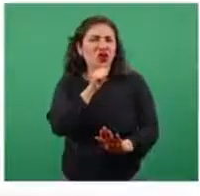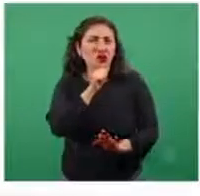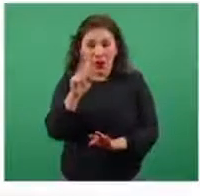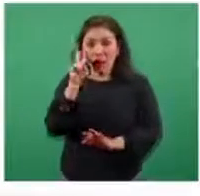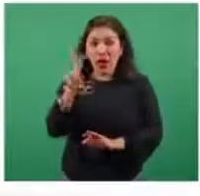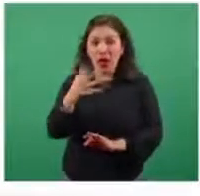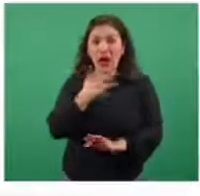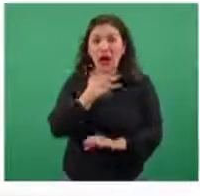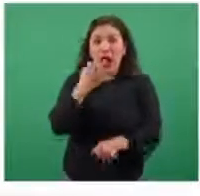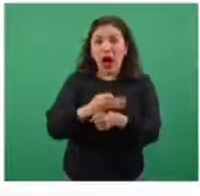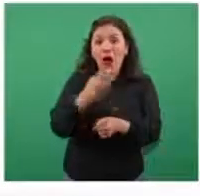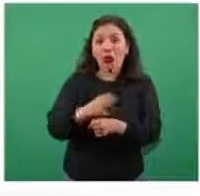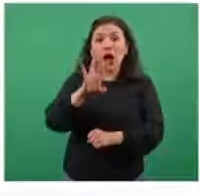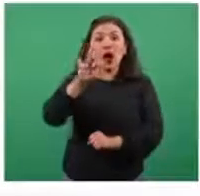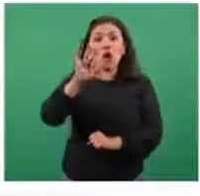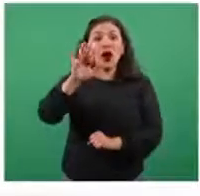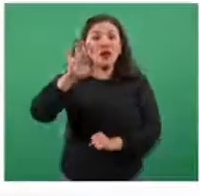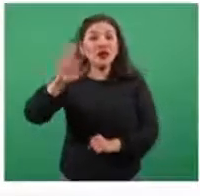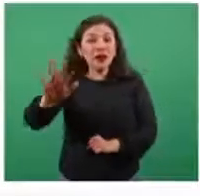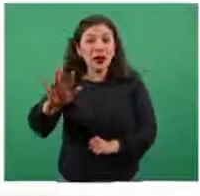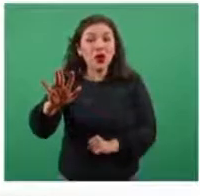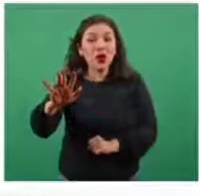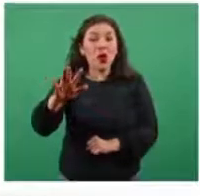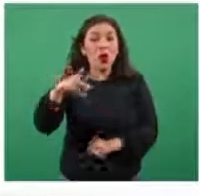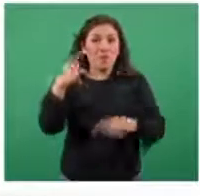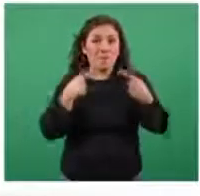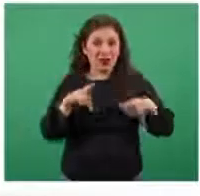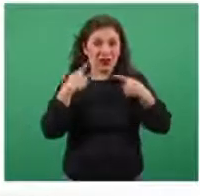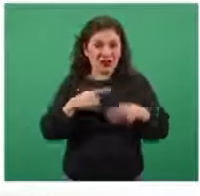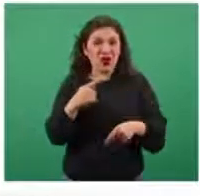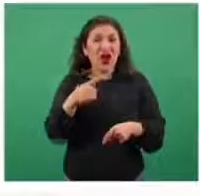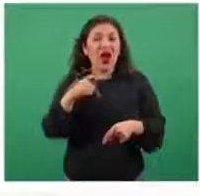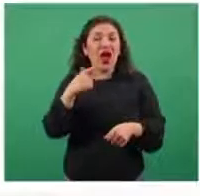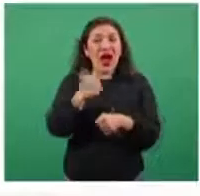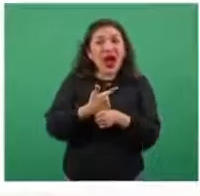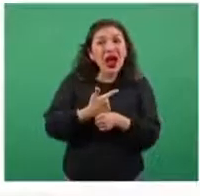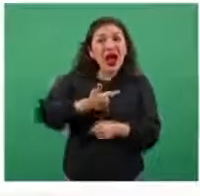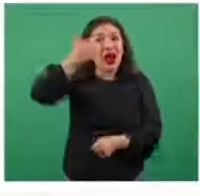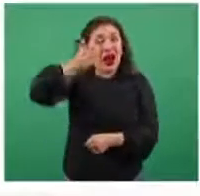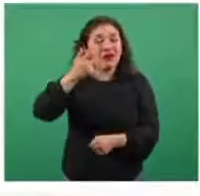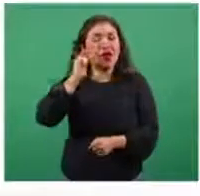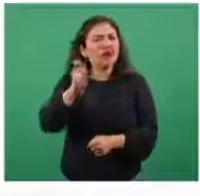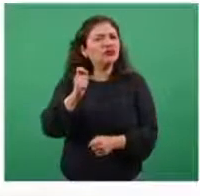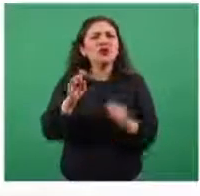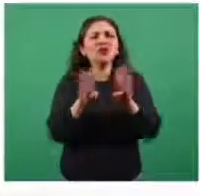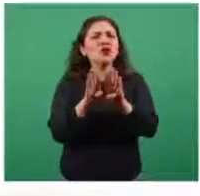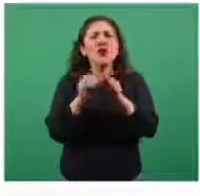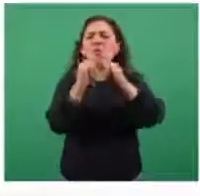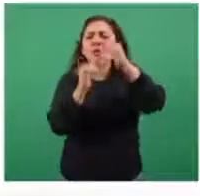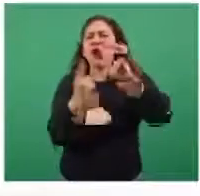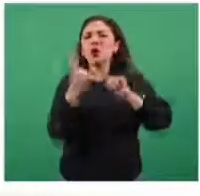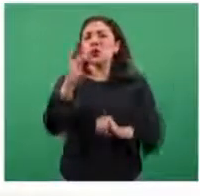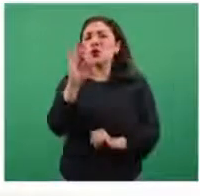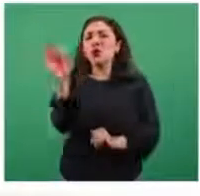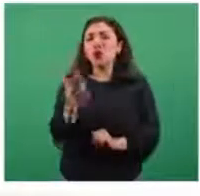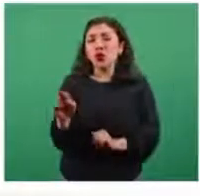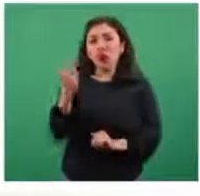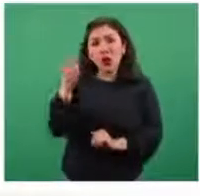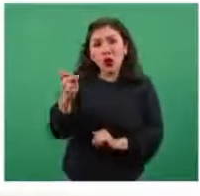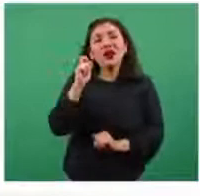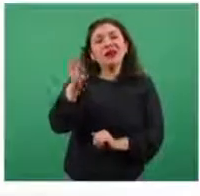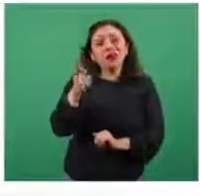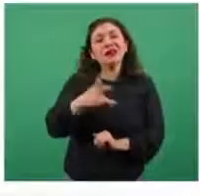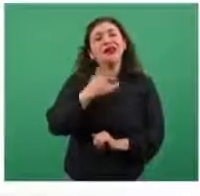45 de los cinco mil 764, que representan menos del uno por ciento, han sido